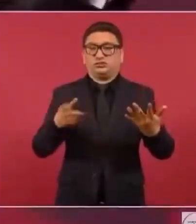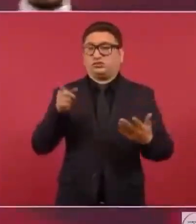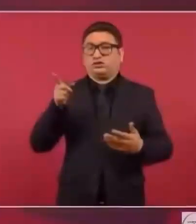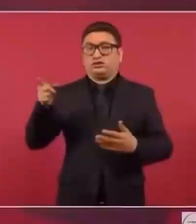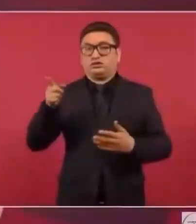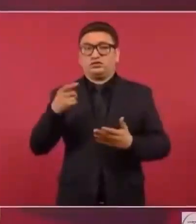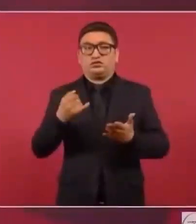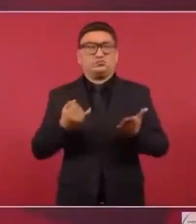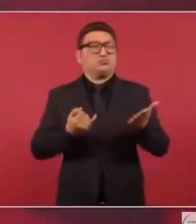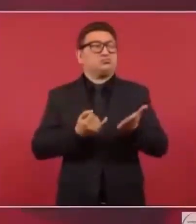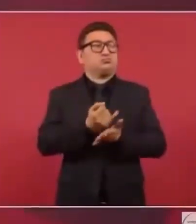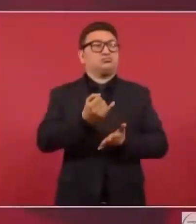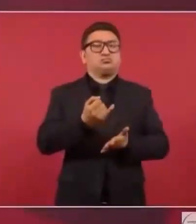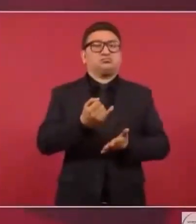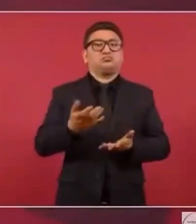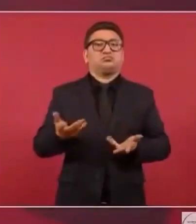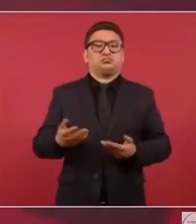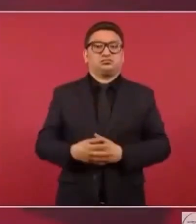él decidía?